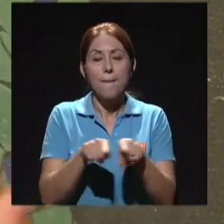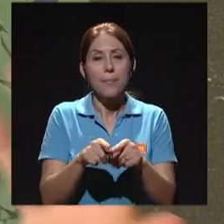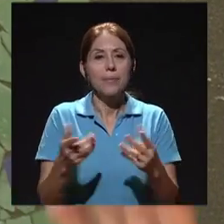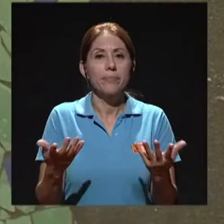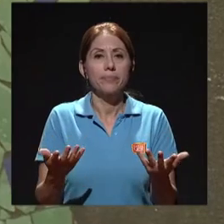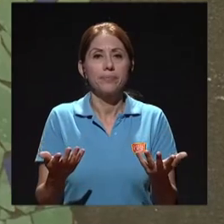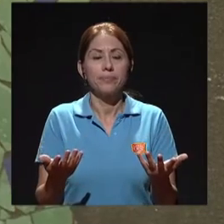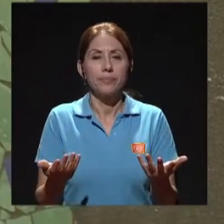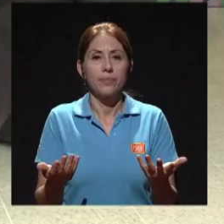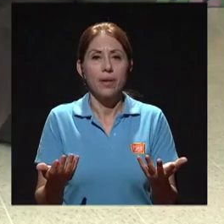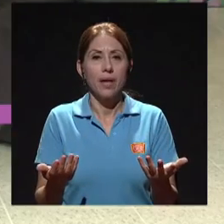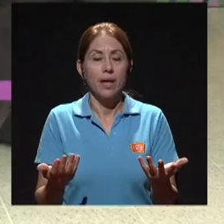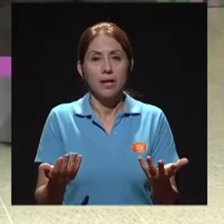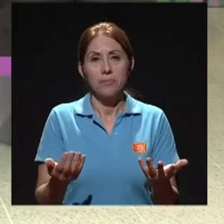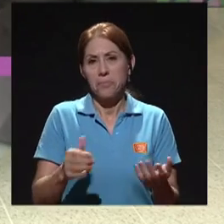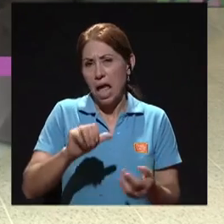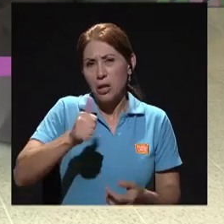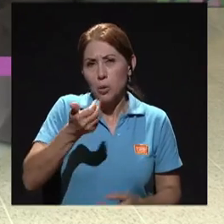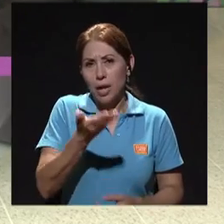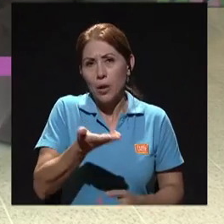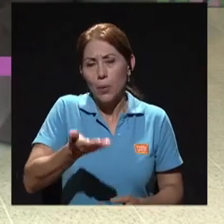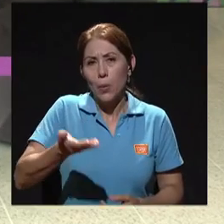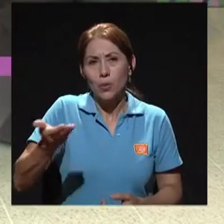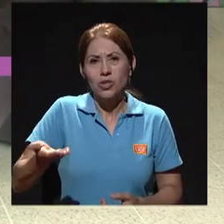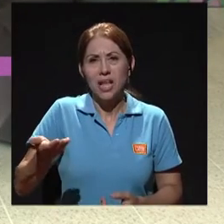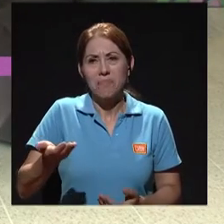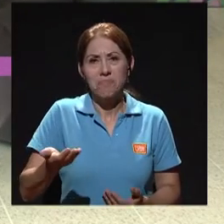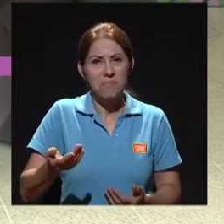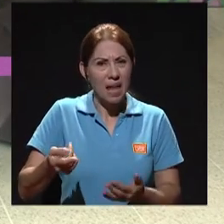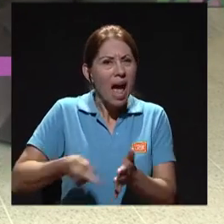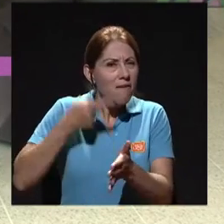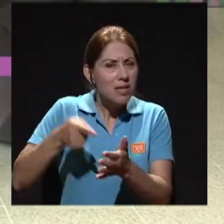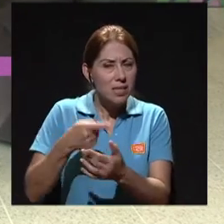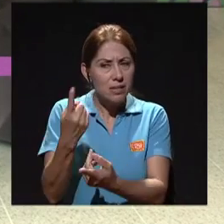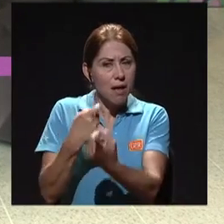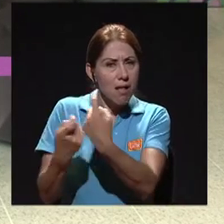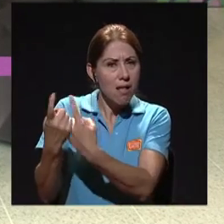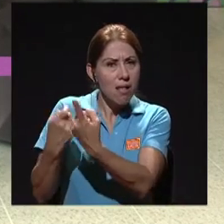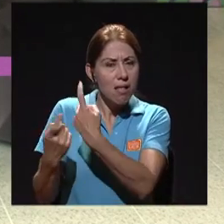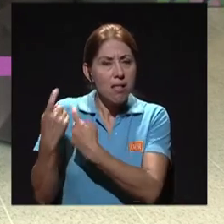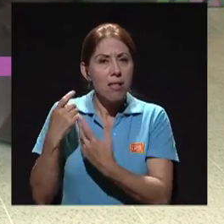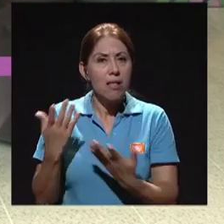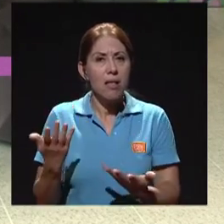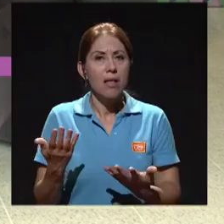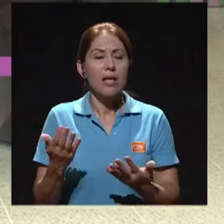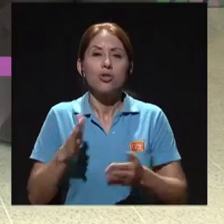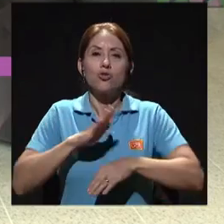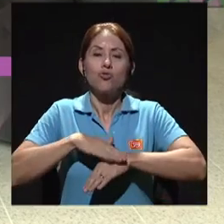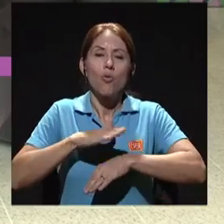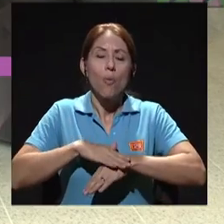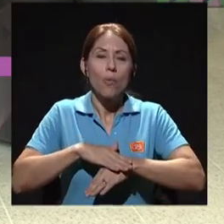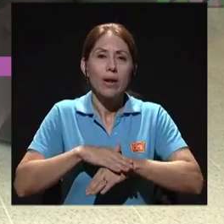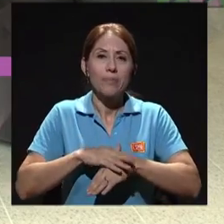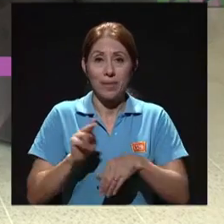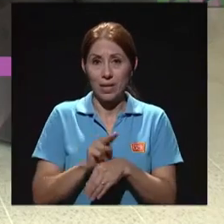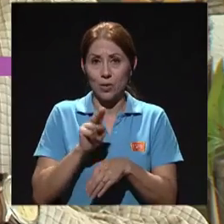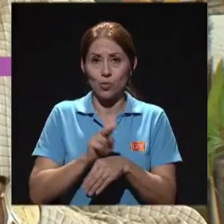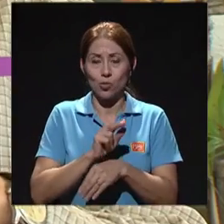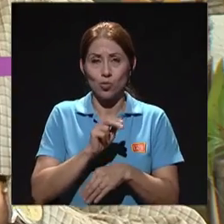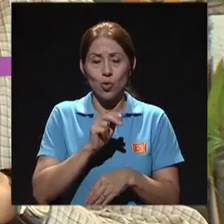Otra cosa, digamos, que por ahí nos han hecho algunas consultas es con el asunto de las drogas.